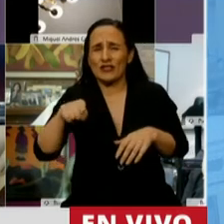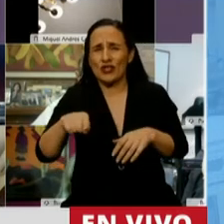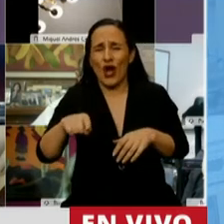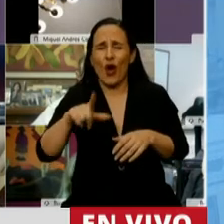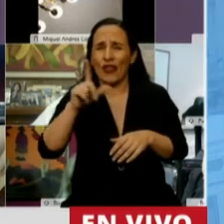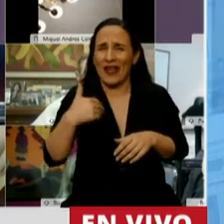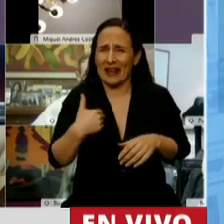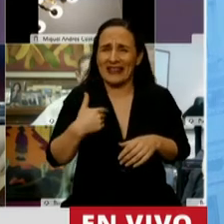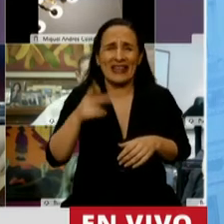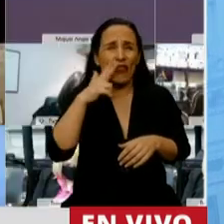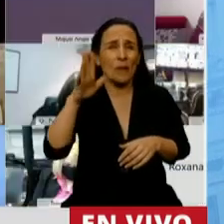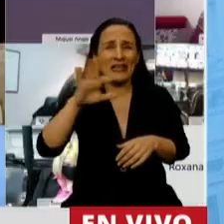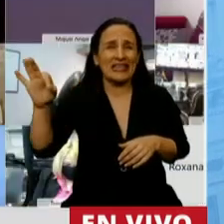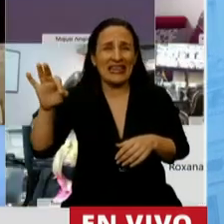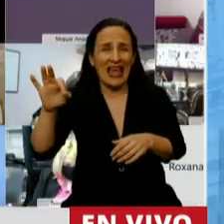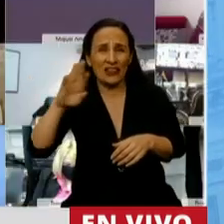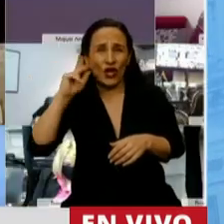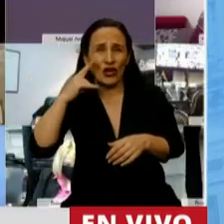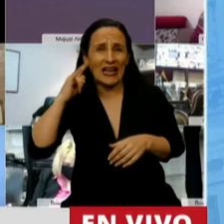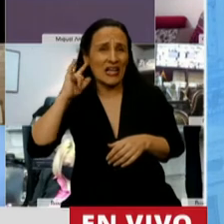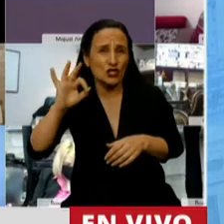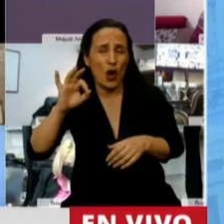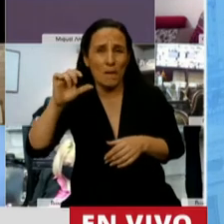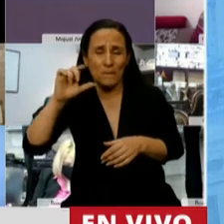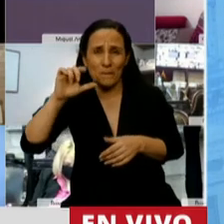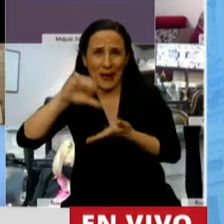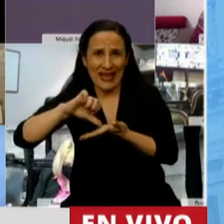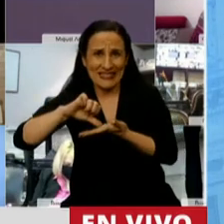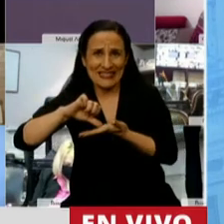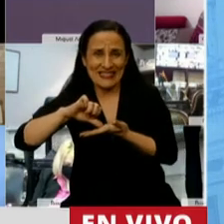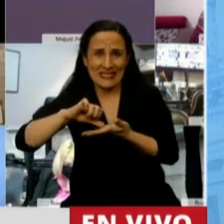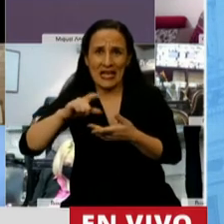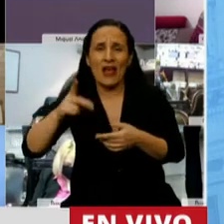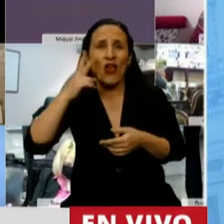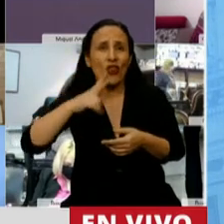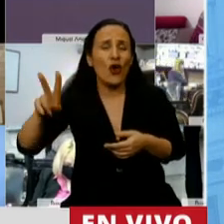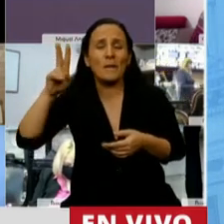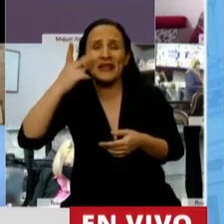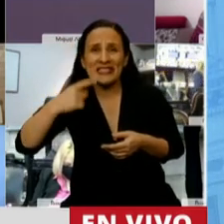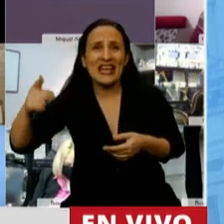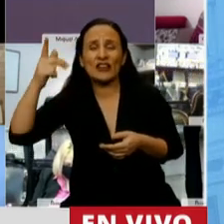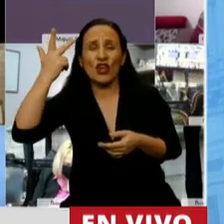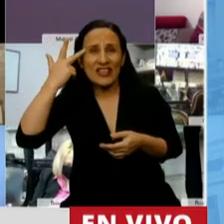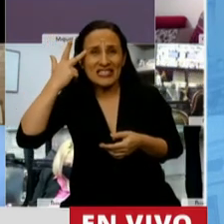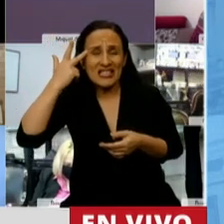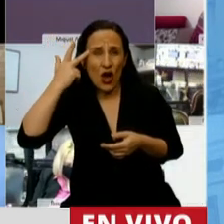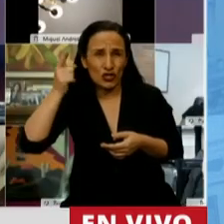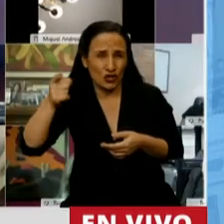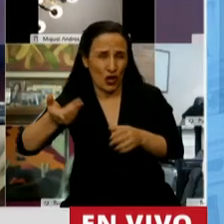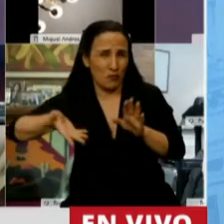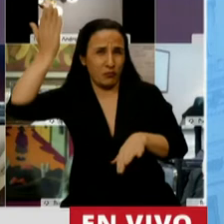.500 y además terminó en diciembre del 2019 con 2.118 de riesgo país.